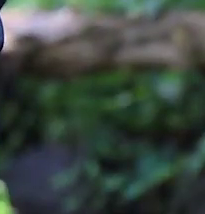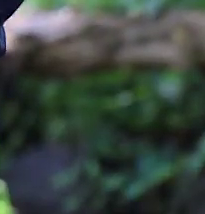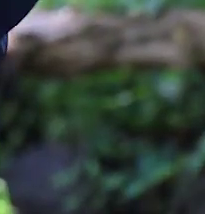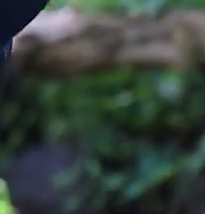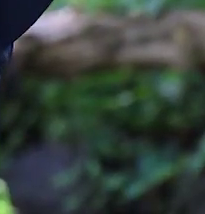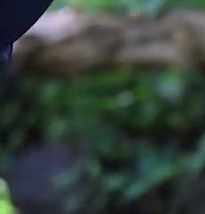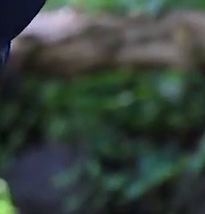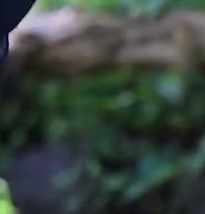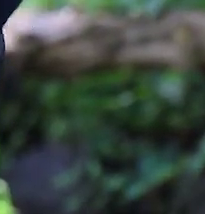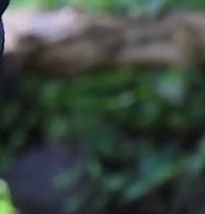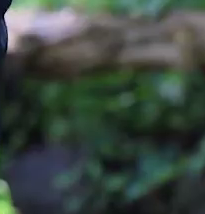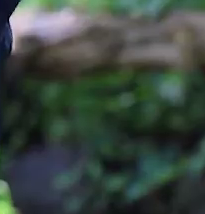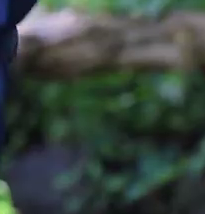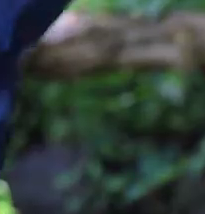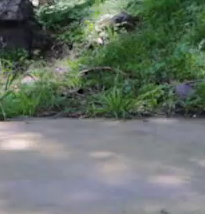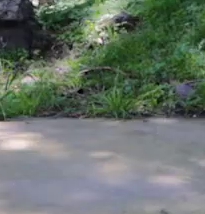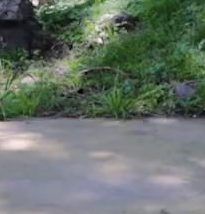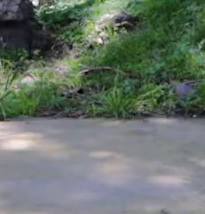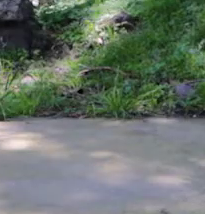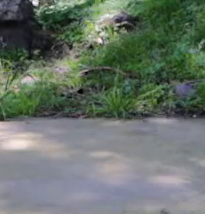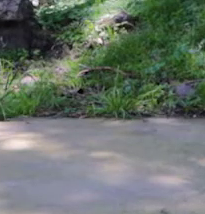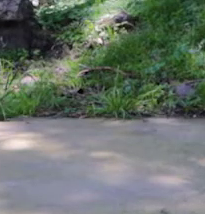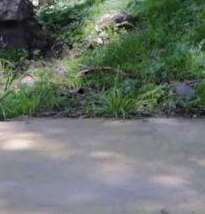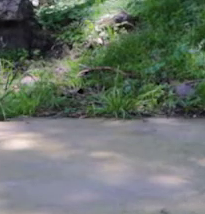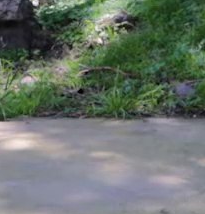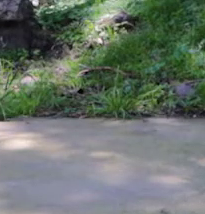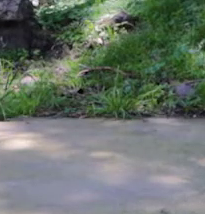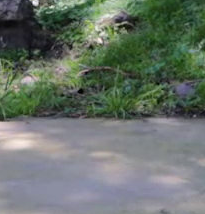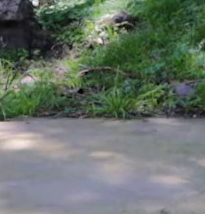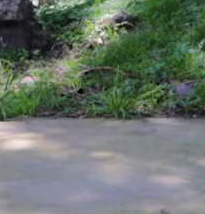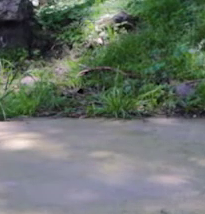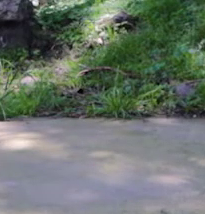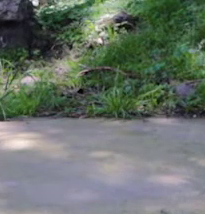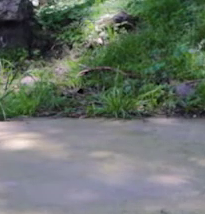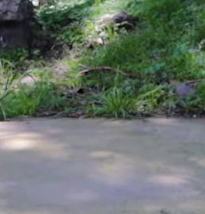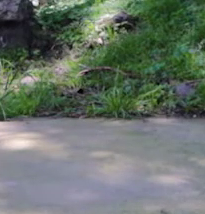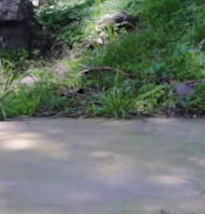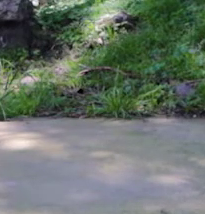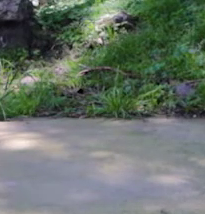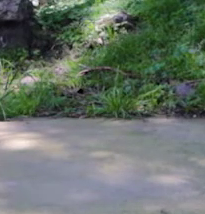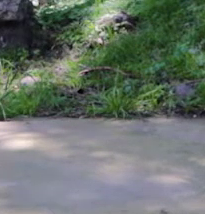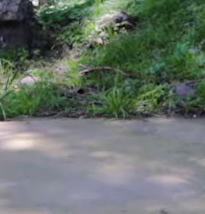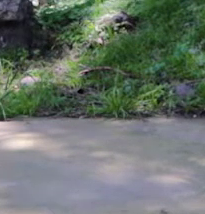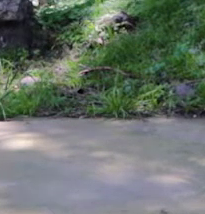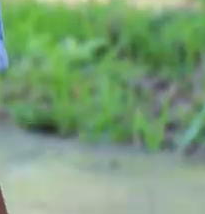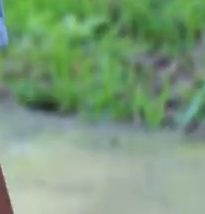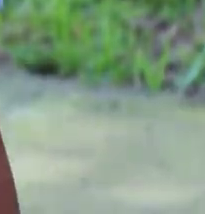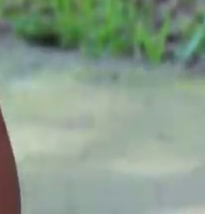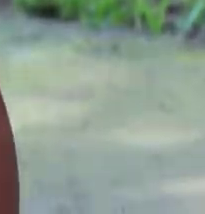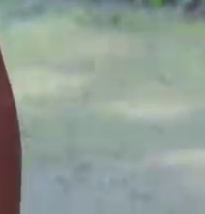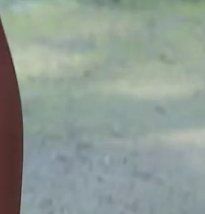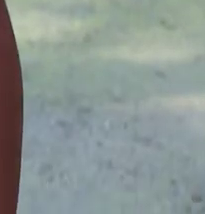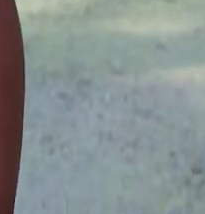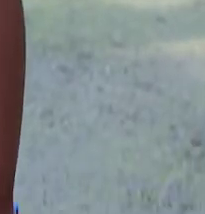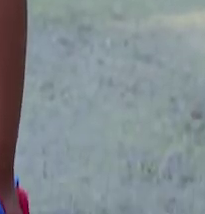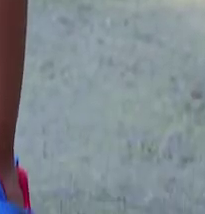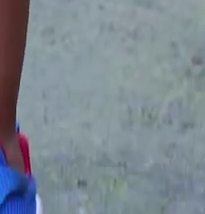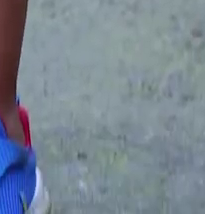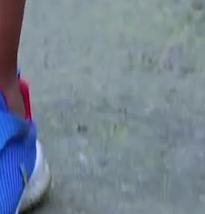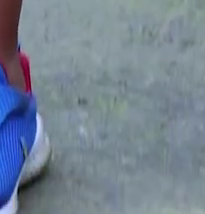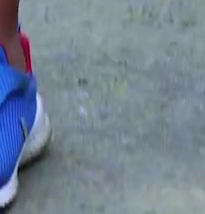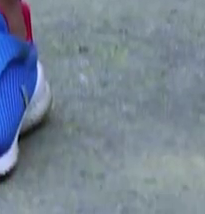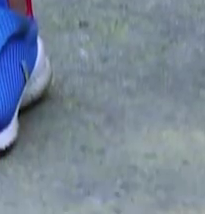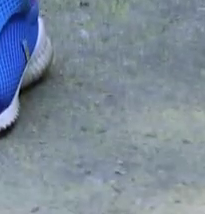muy bien, claro que sí. Bien, descansamos, Jair. Bajamos los brazos,